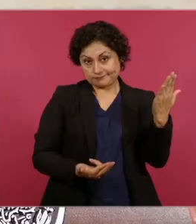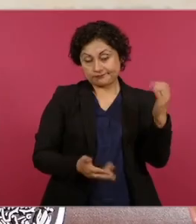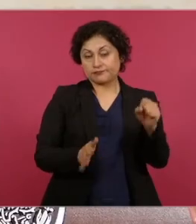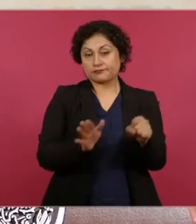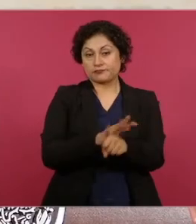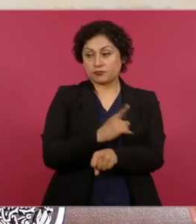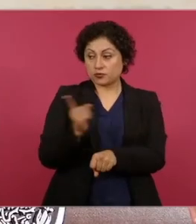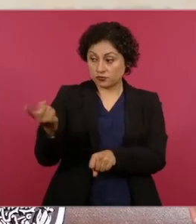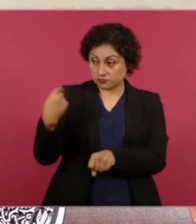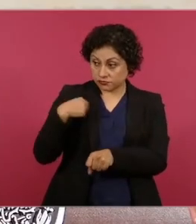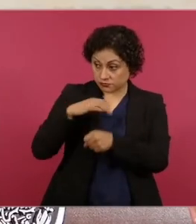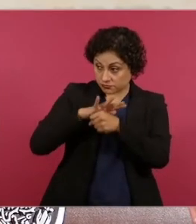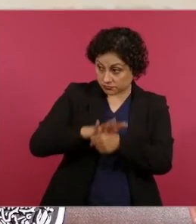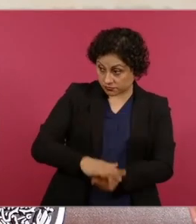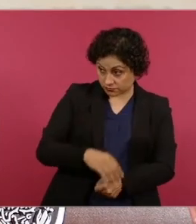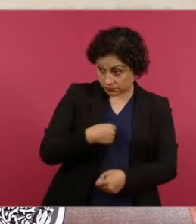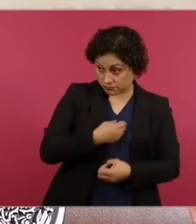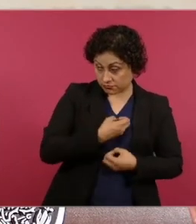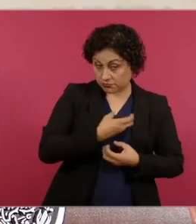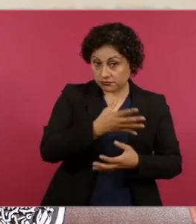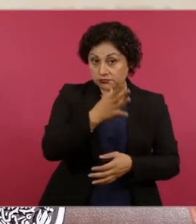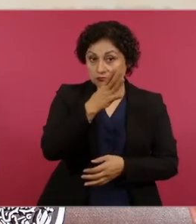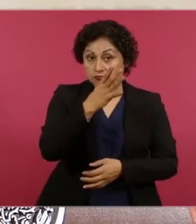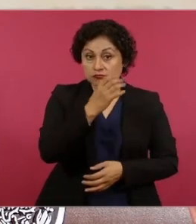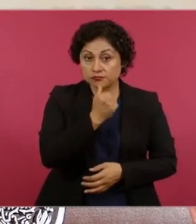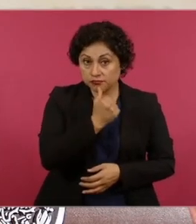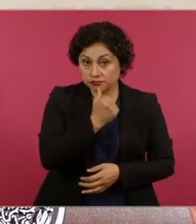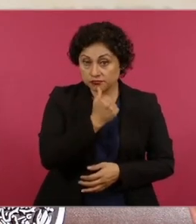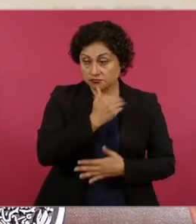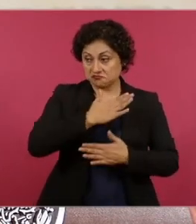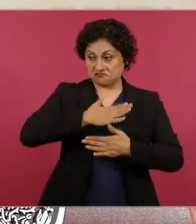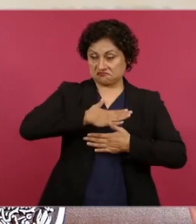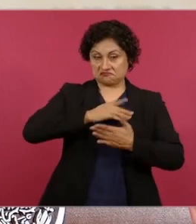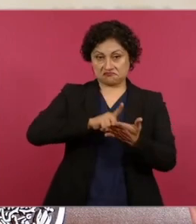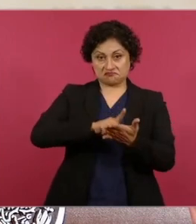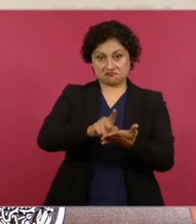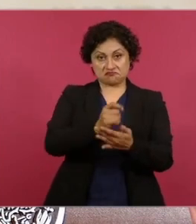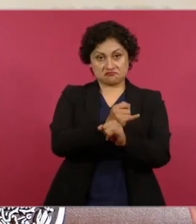expresión y el derecho a la información? ¿Dónde queda?